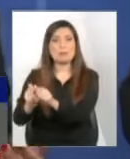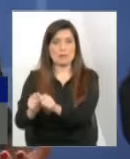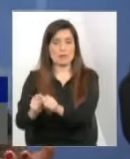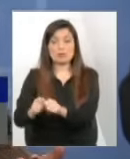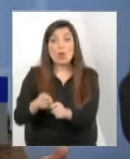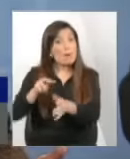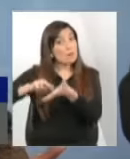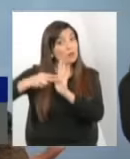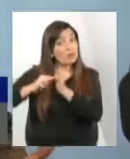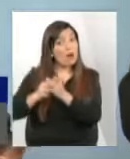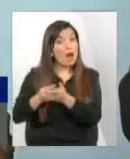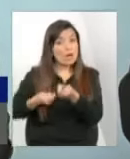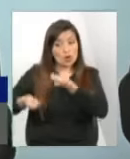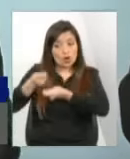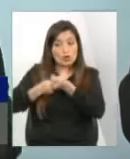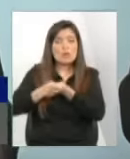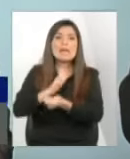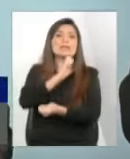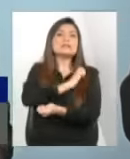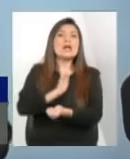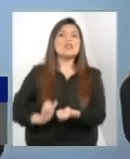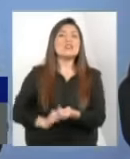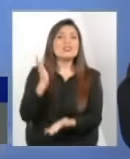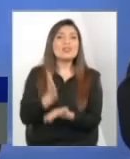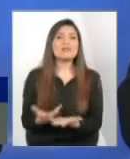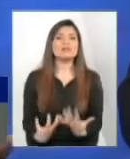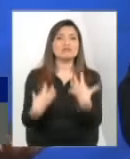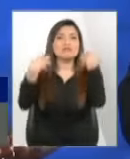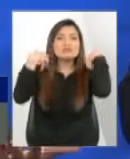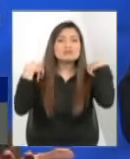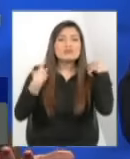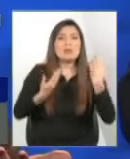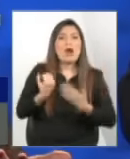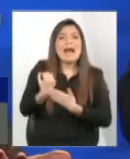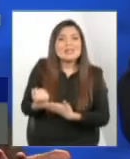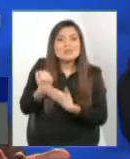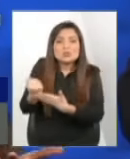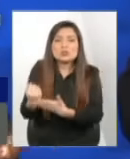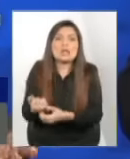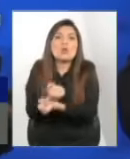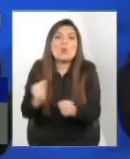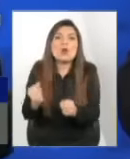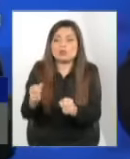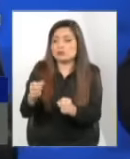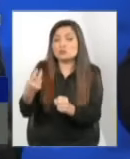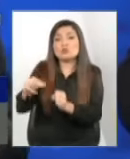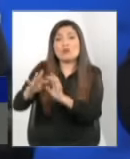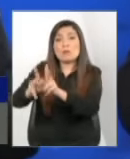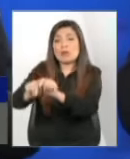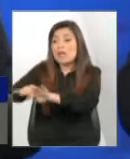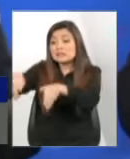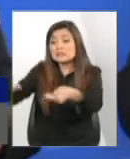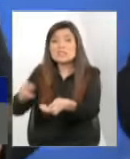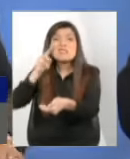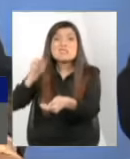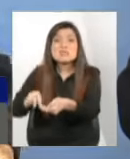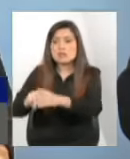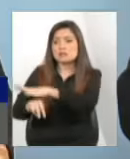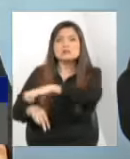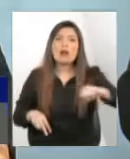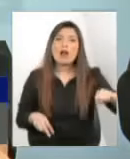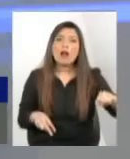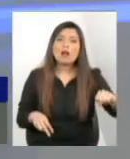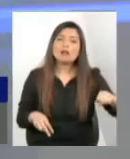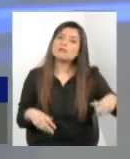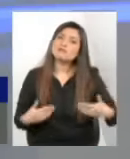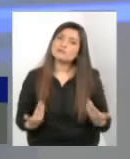activar las redes asistenciales porque yo no puedo separar a un niño de su familia porque no tiene cama. Incluso, más Pablo, ¿no será más